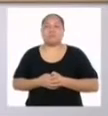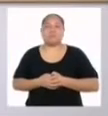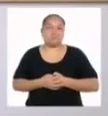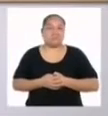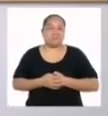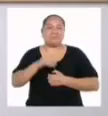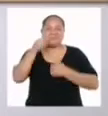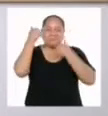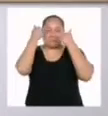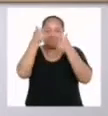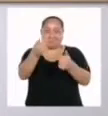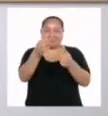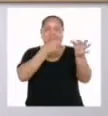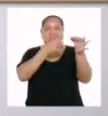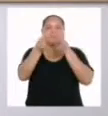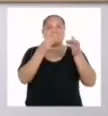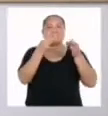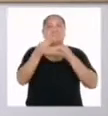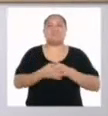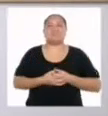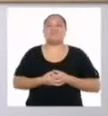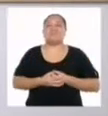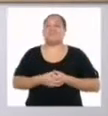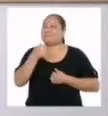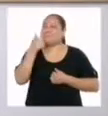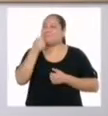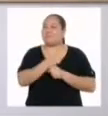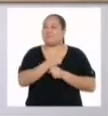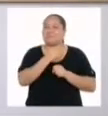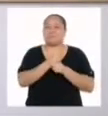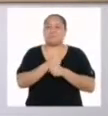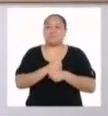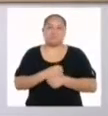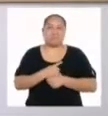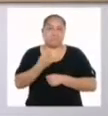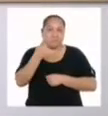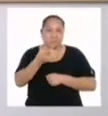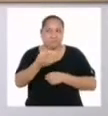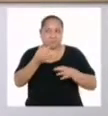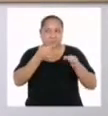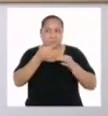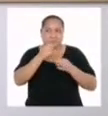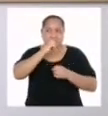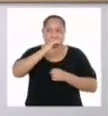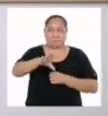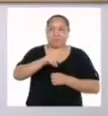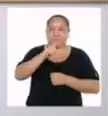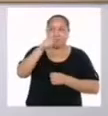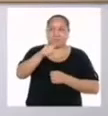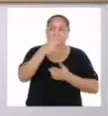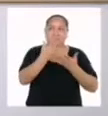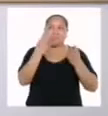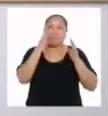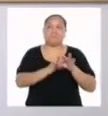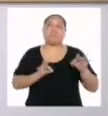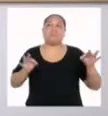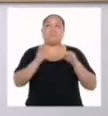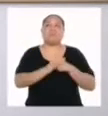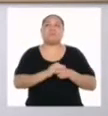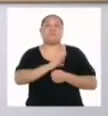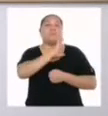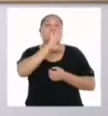No podías haberlo dicho mejor, Yanira. Buen trabajo. Hay que destacar una cosita de todas maneras.